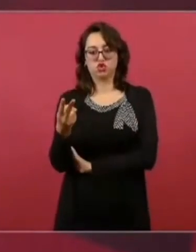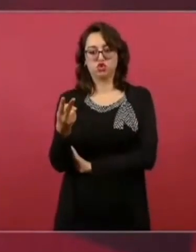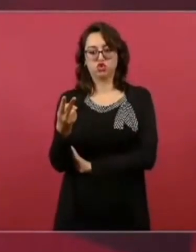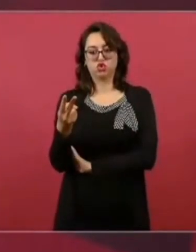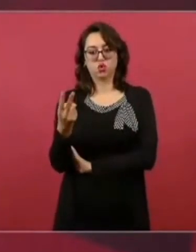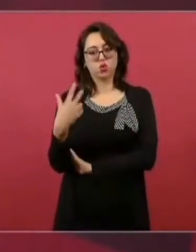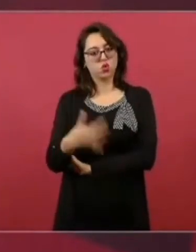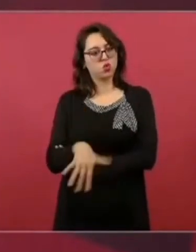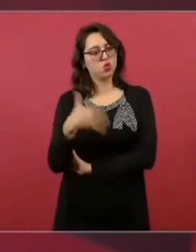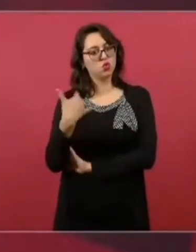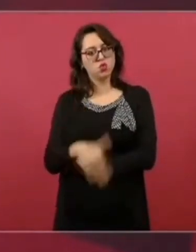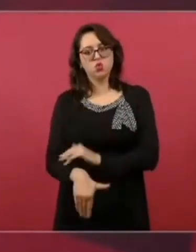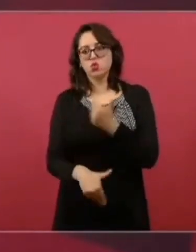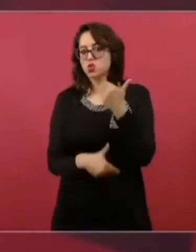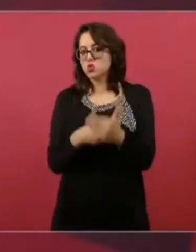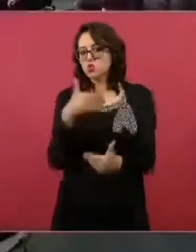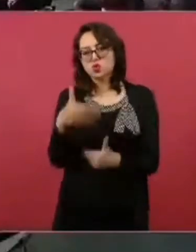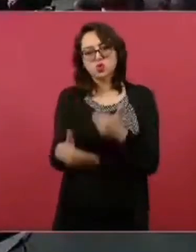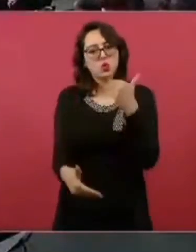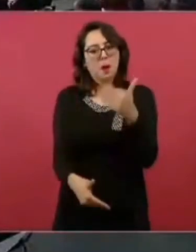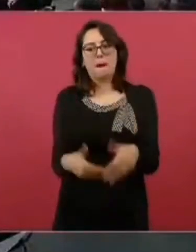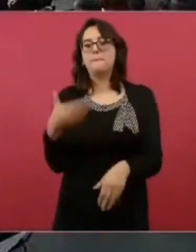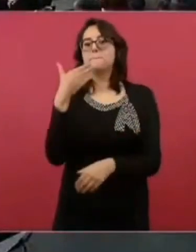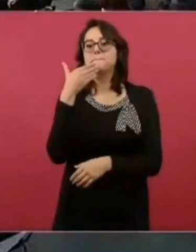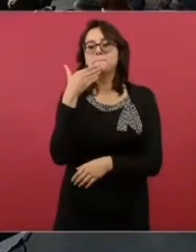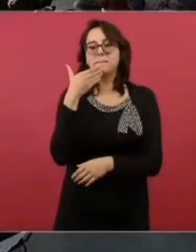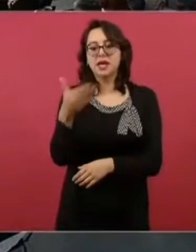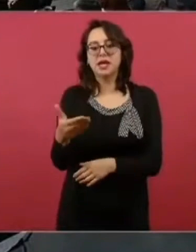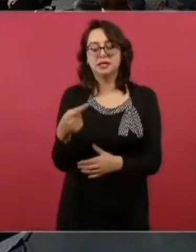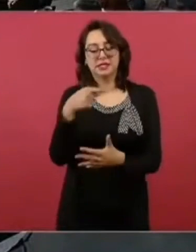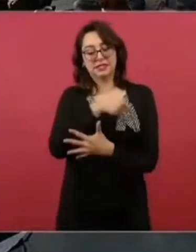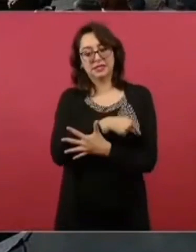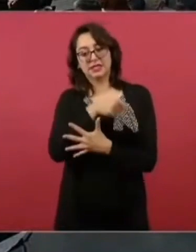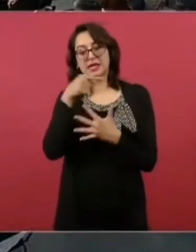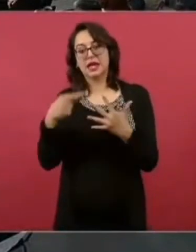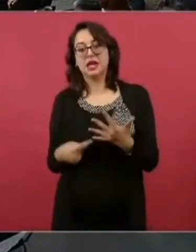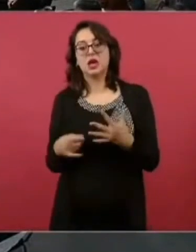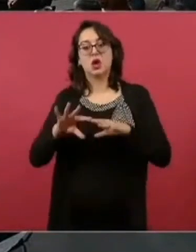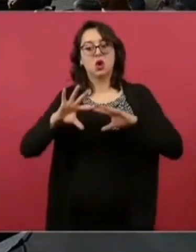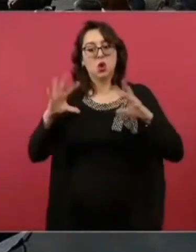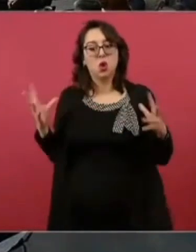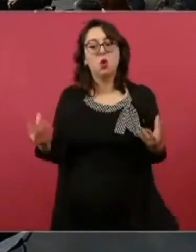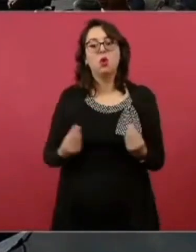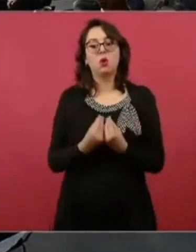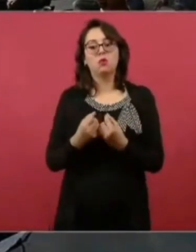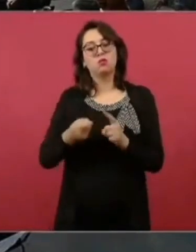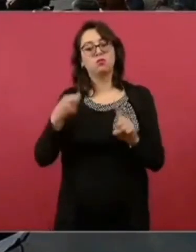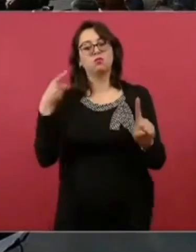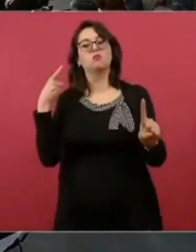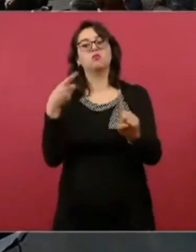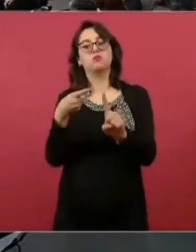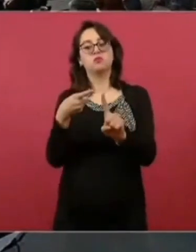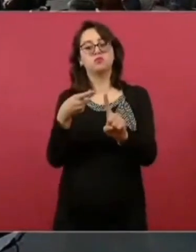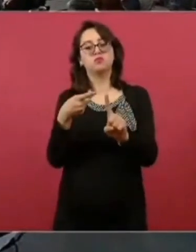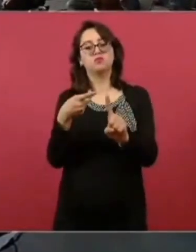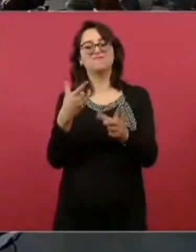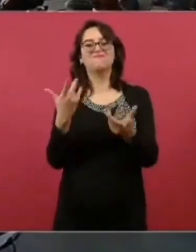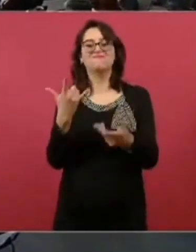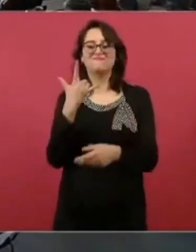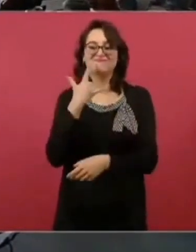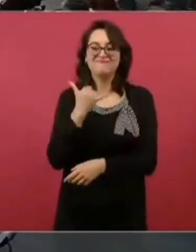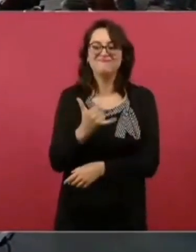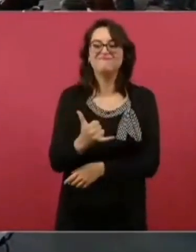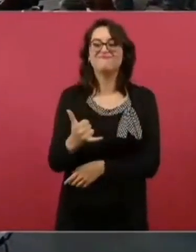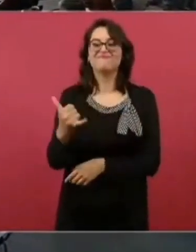México. Fue un gran avance. Pero todo eso requiere de estar